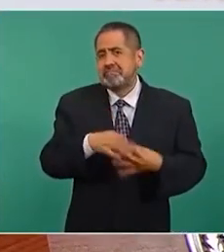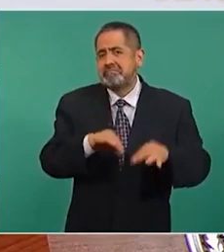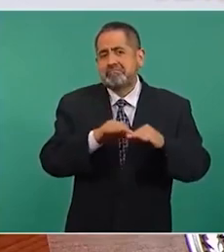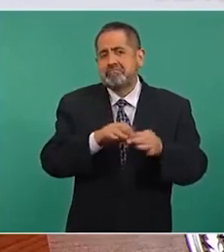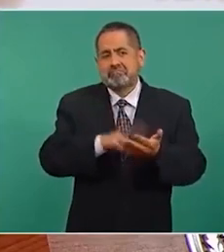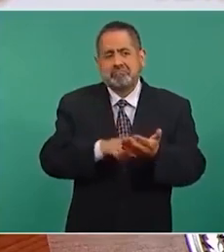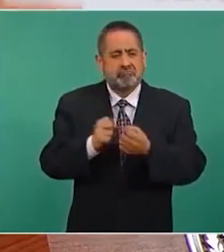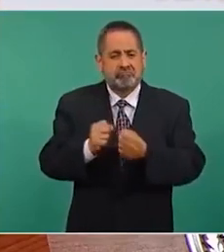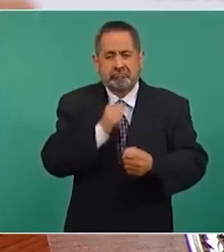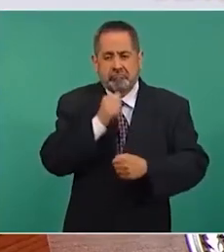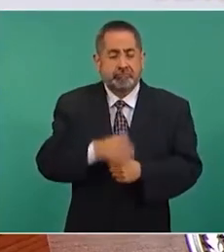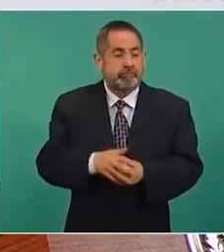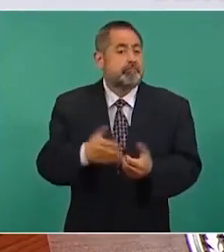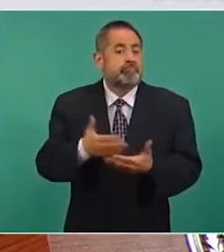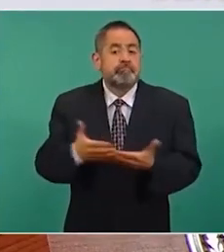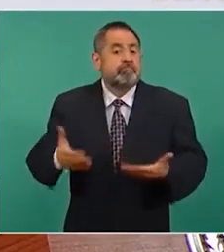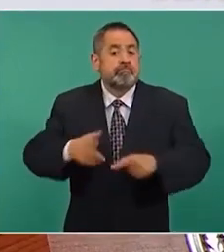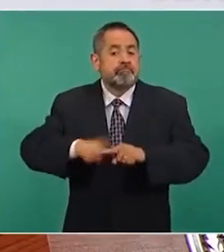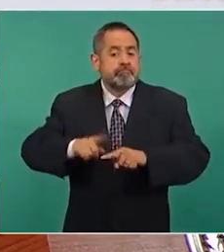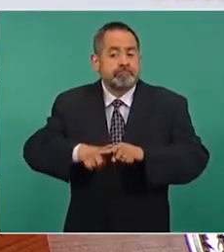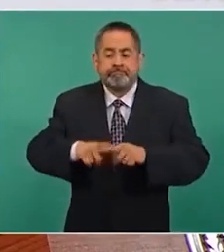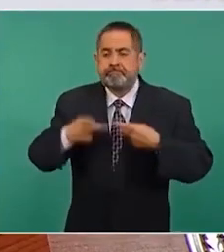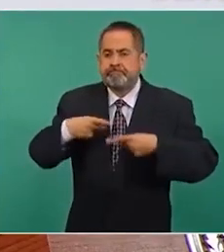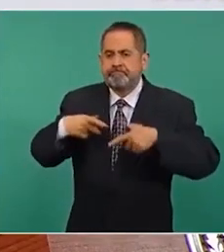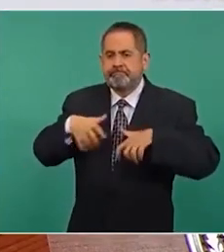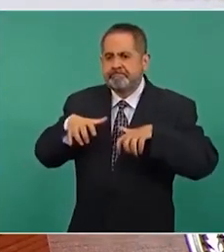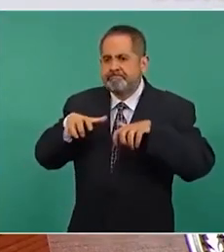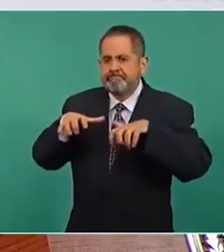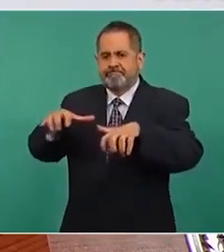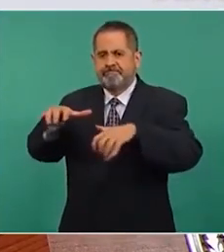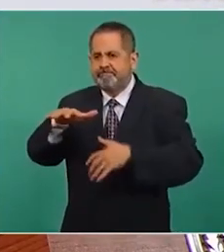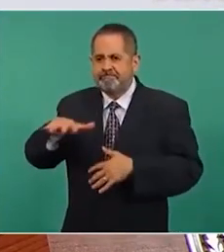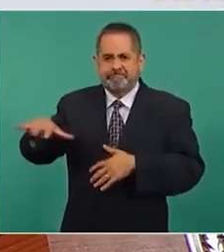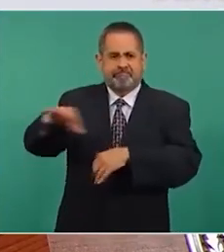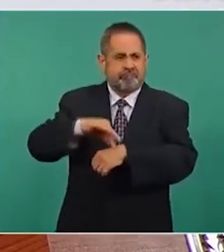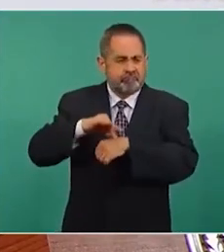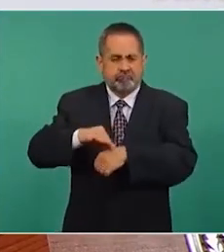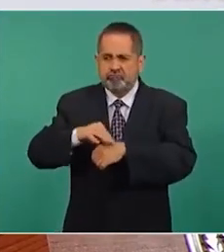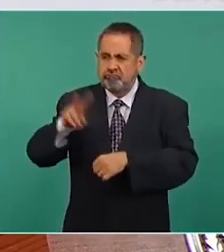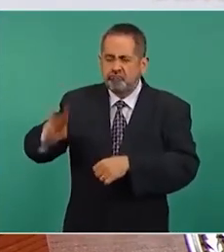ahora es el pueblo son los ciudadanos